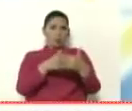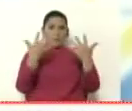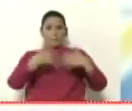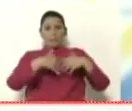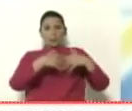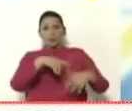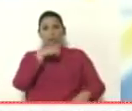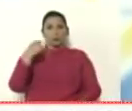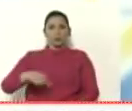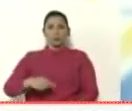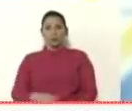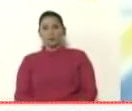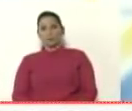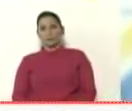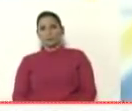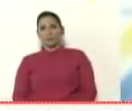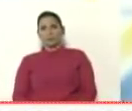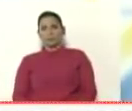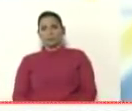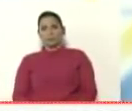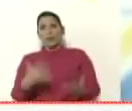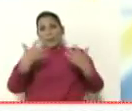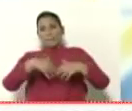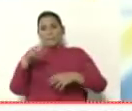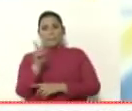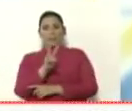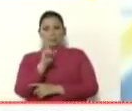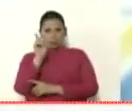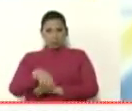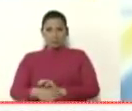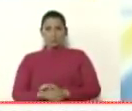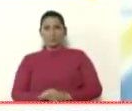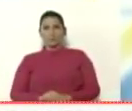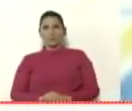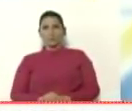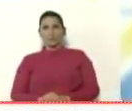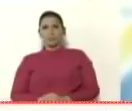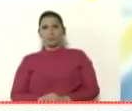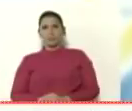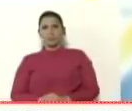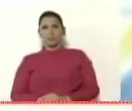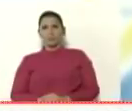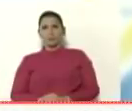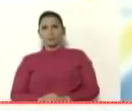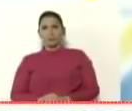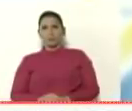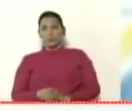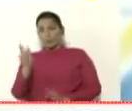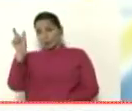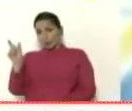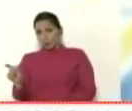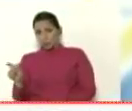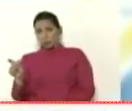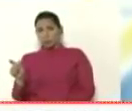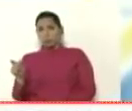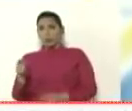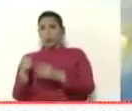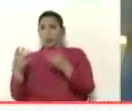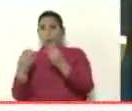rusas y contra empresas venezolanas el caso de Barrera junto a Kevin Rojas